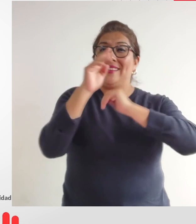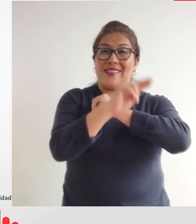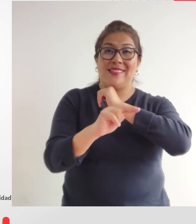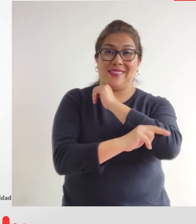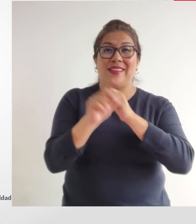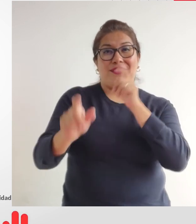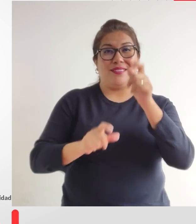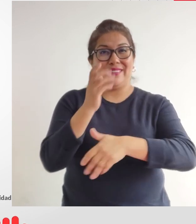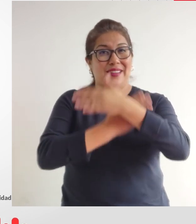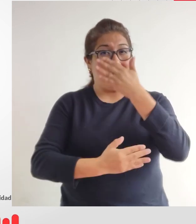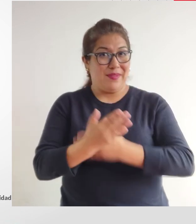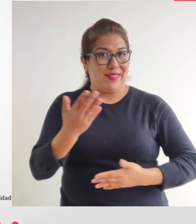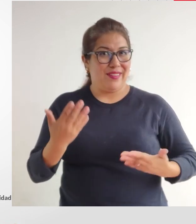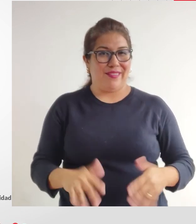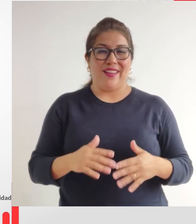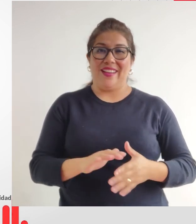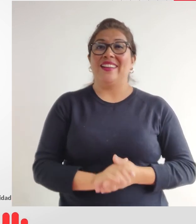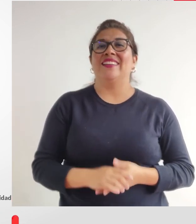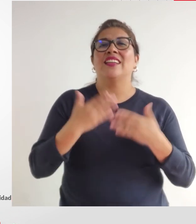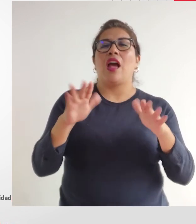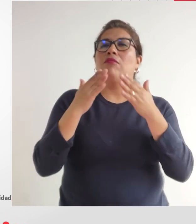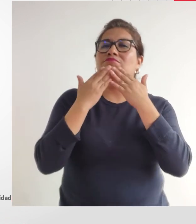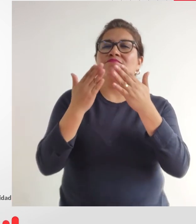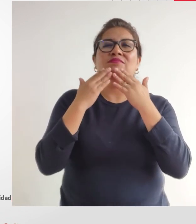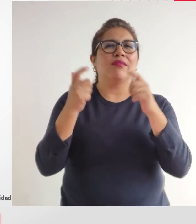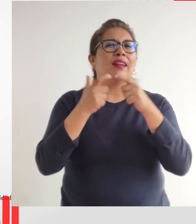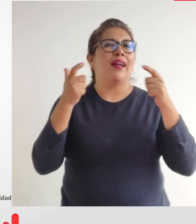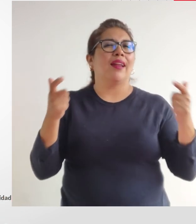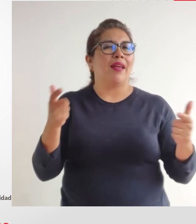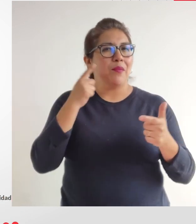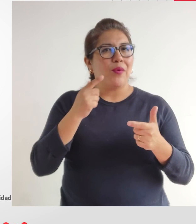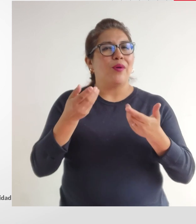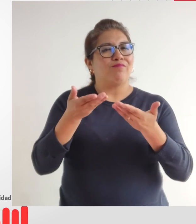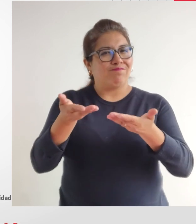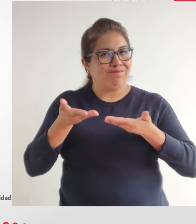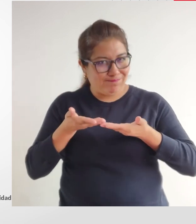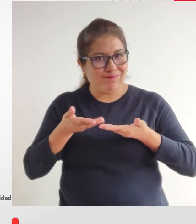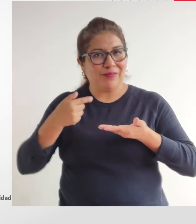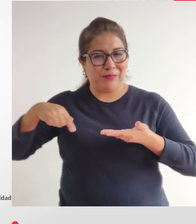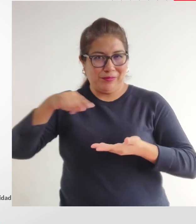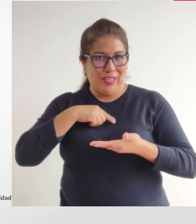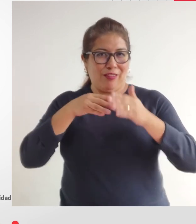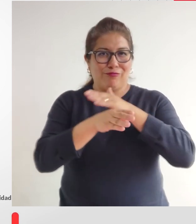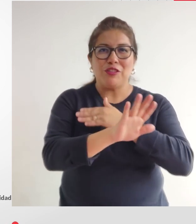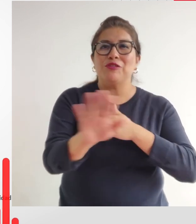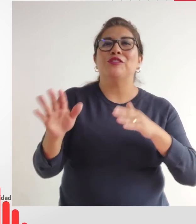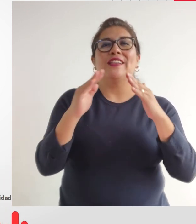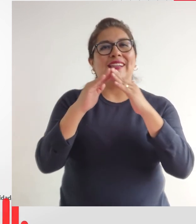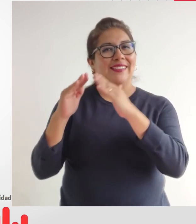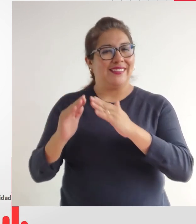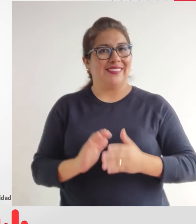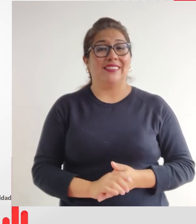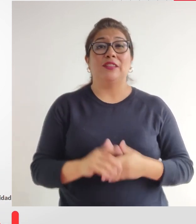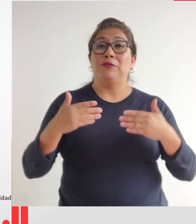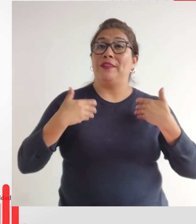de la Persona con Discapacidad y un agradecimiento enorme por permitirnos ingresar a vuestros